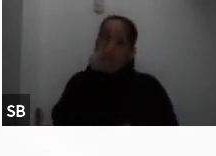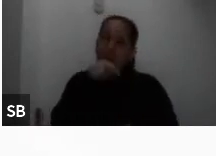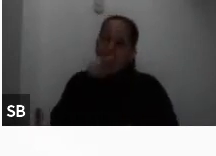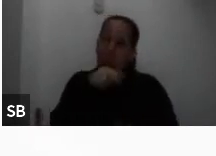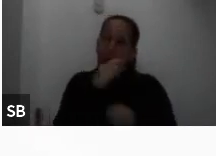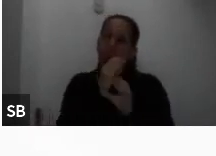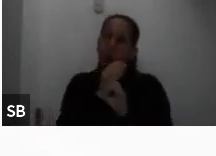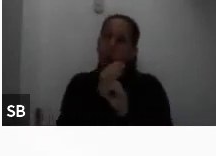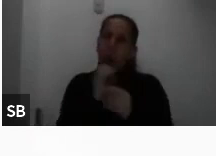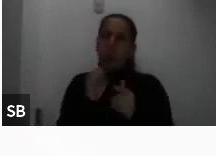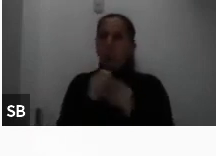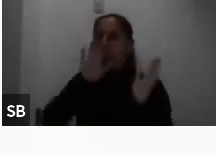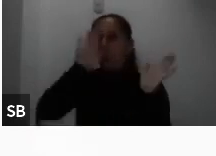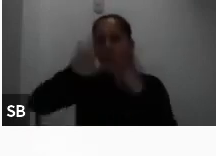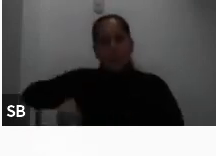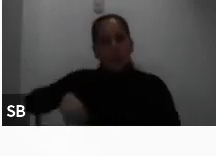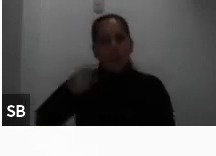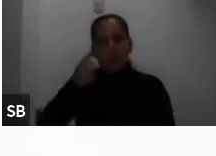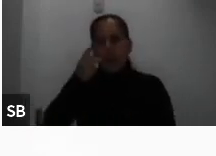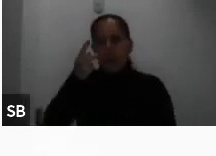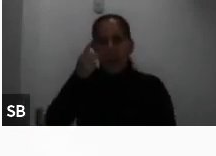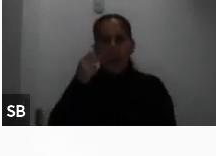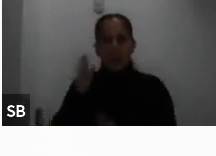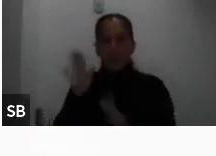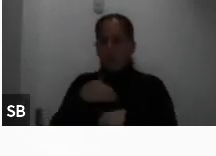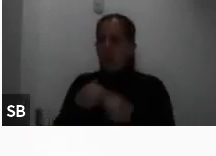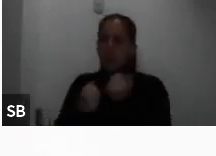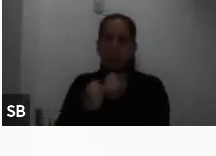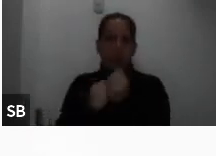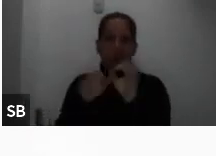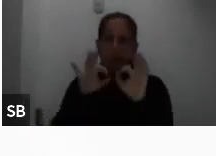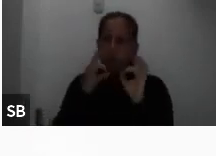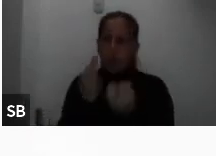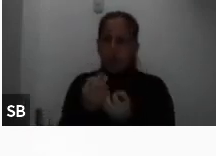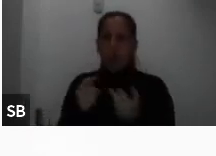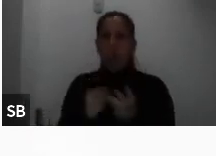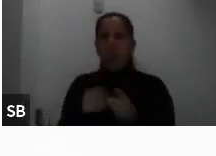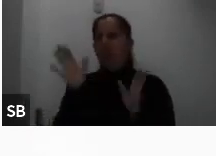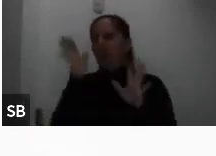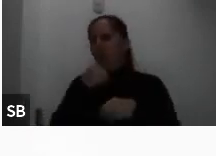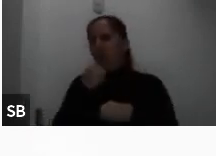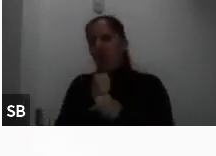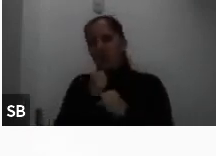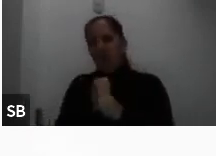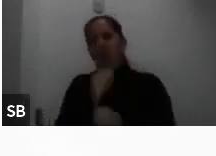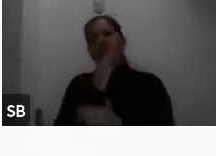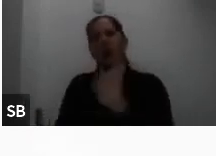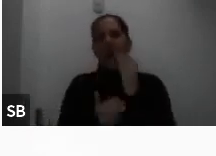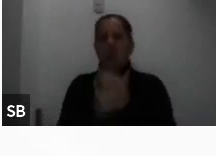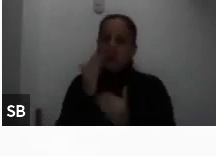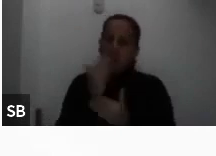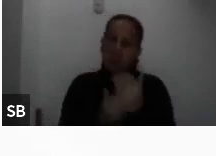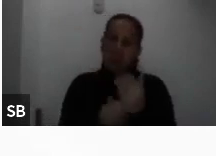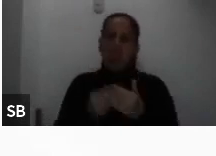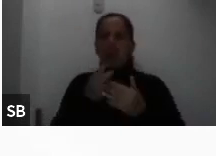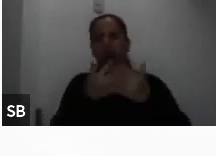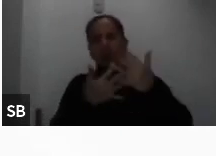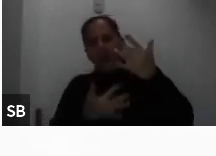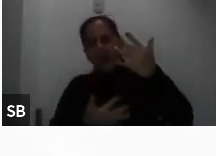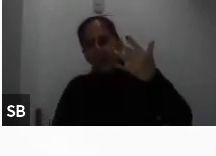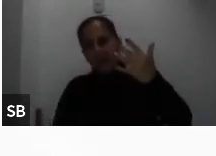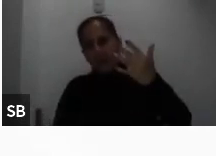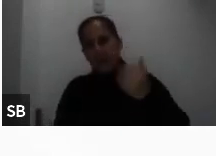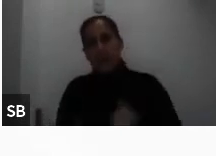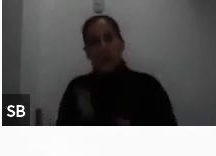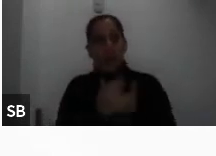orfandad de falta de apoyo familiar desempleo discapacidad y otros si alguna